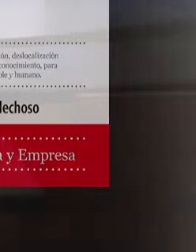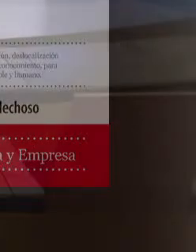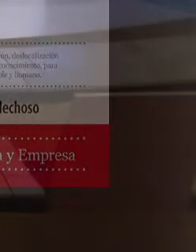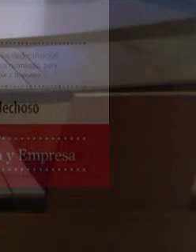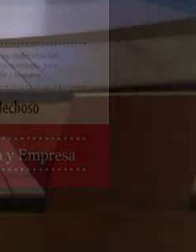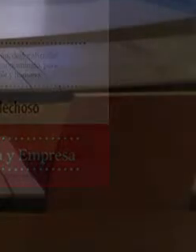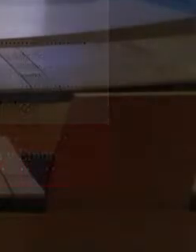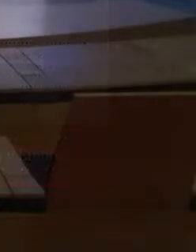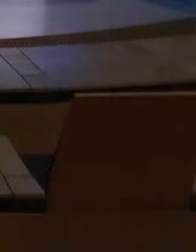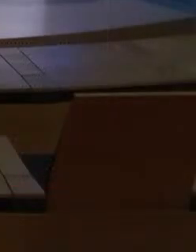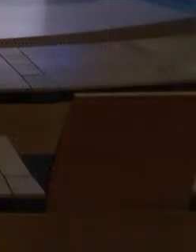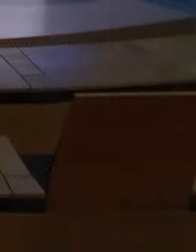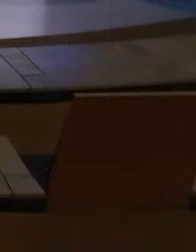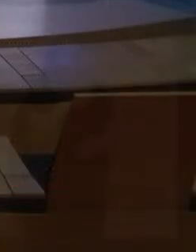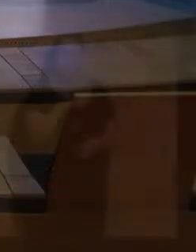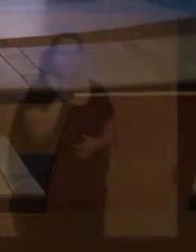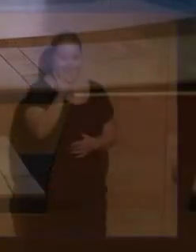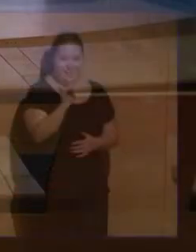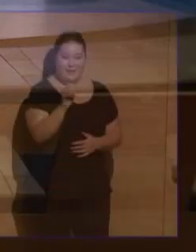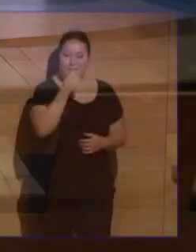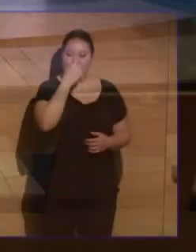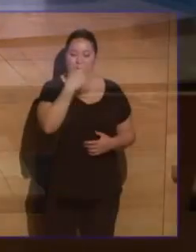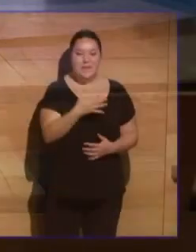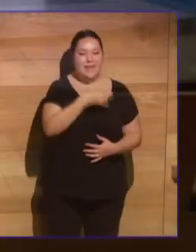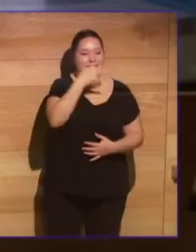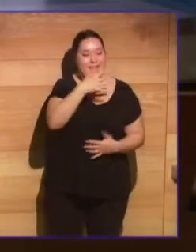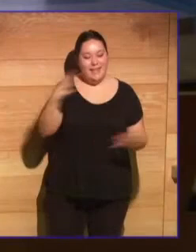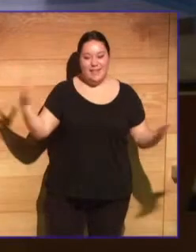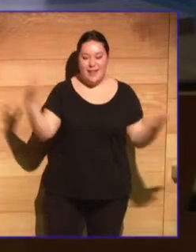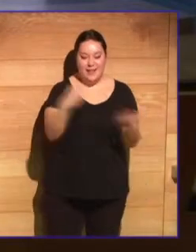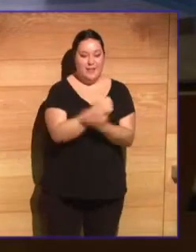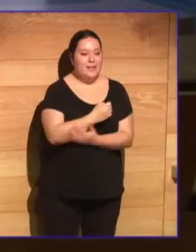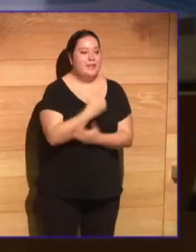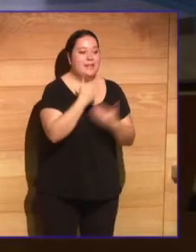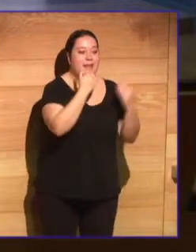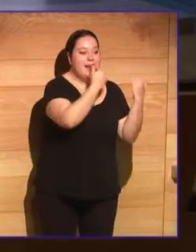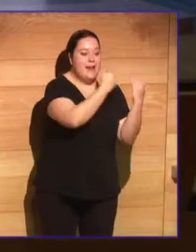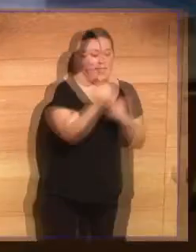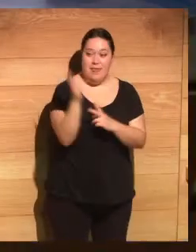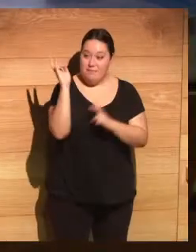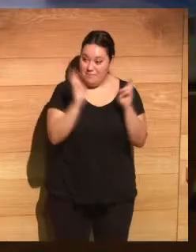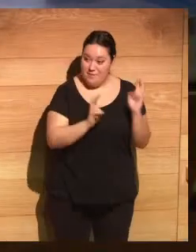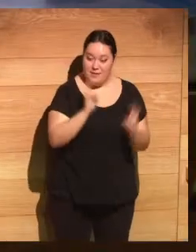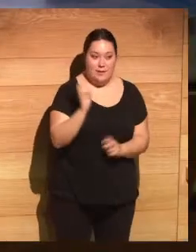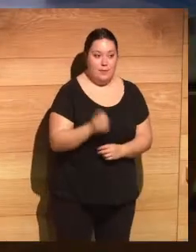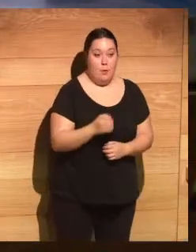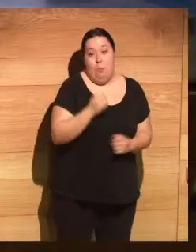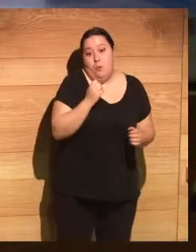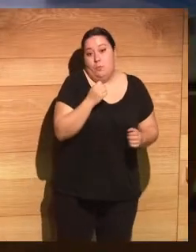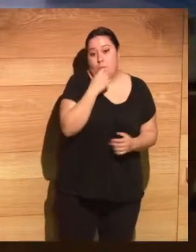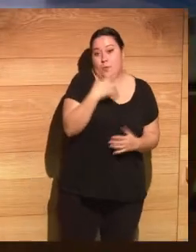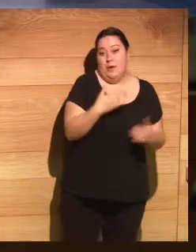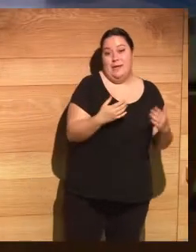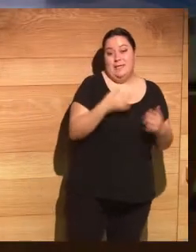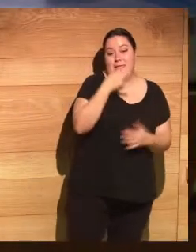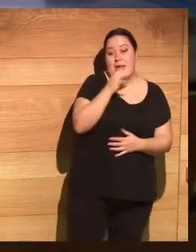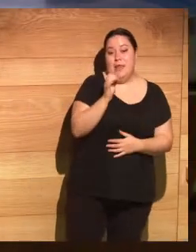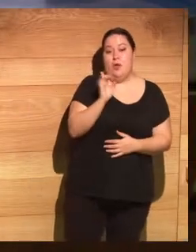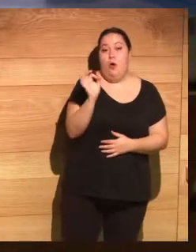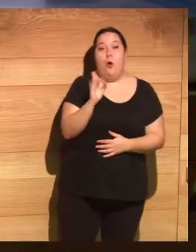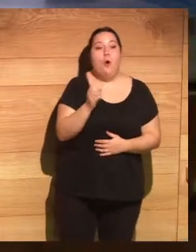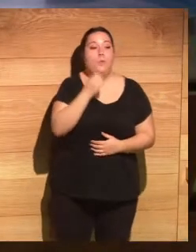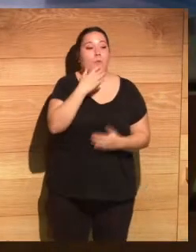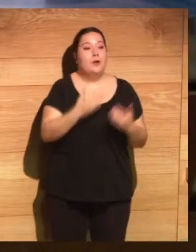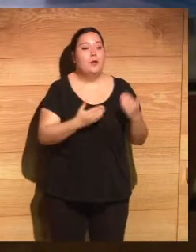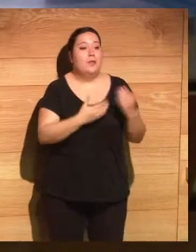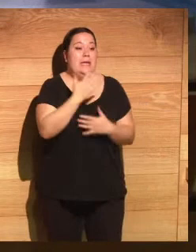¿Ahora ya se me oye? ¿Sí? Bueno, buenas tardes a todos, muchas gracias. Bueno, tardes o buenos días, dependiendo si estáis viendo esto